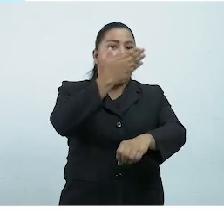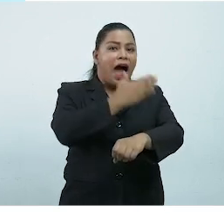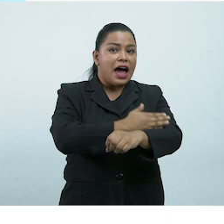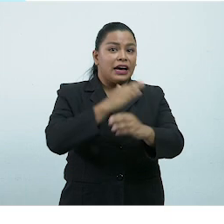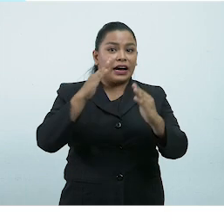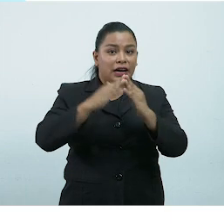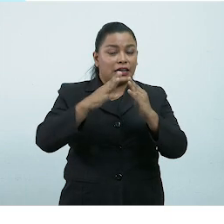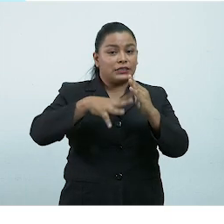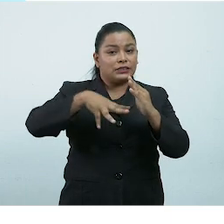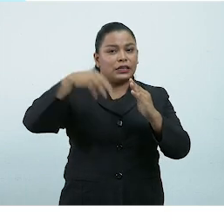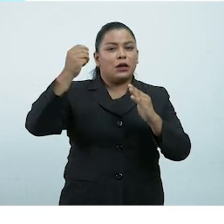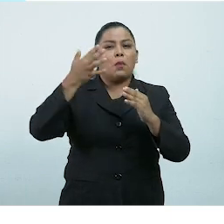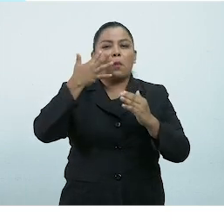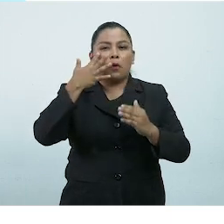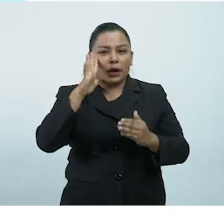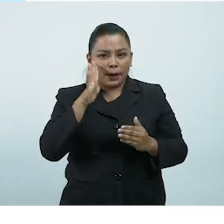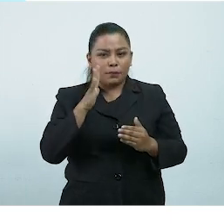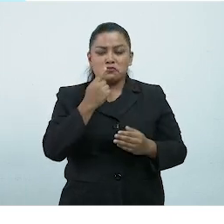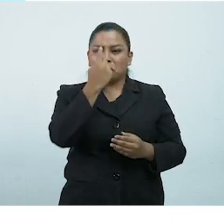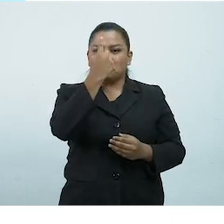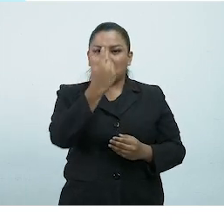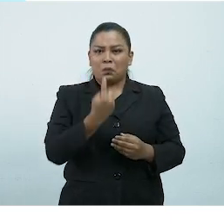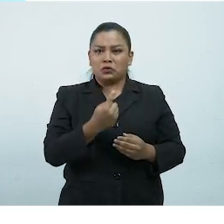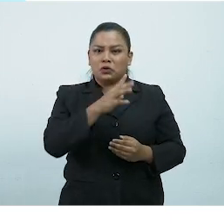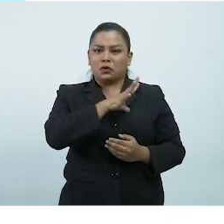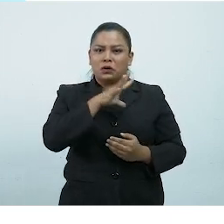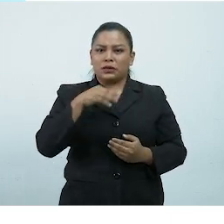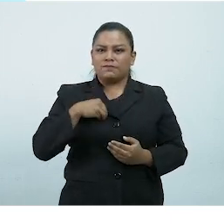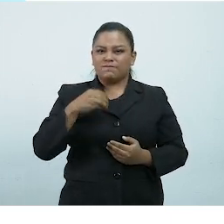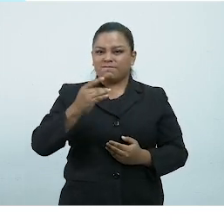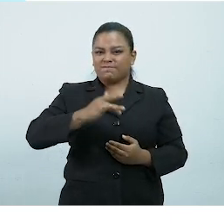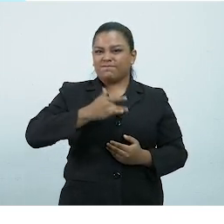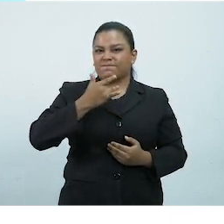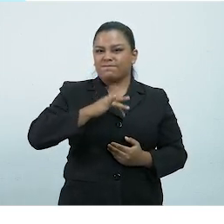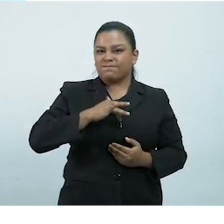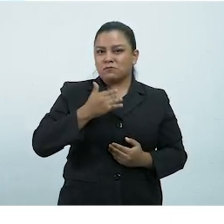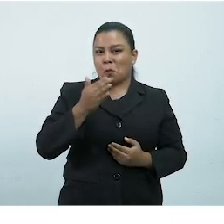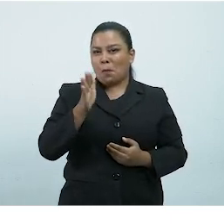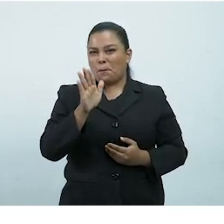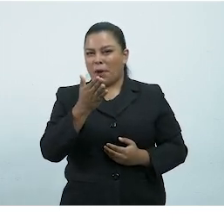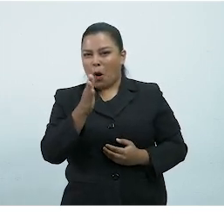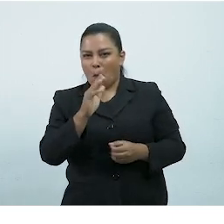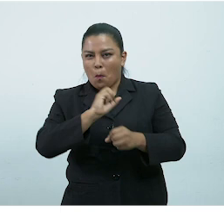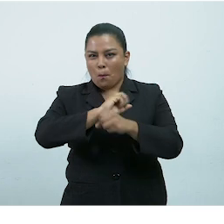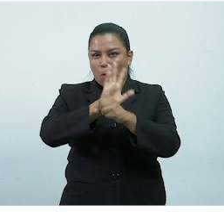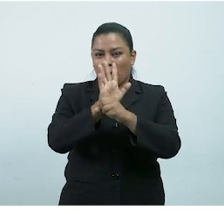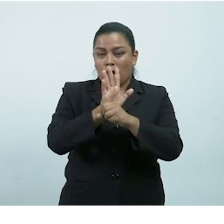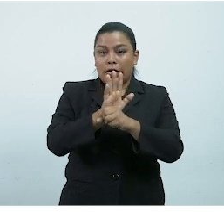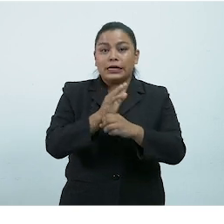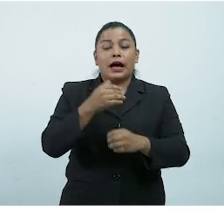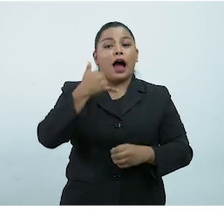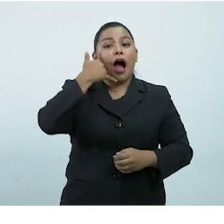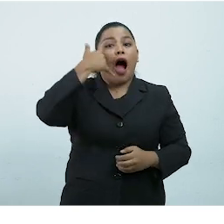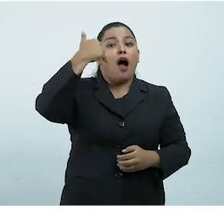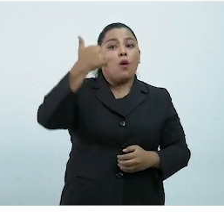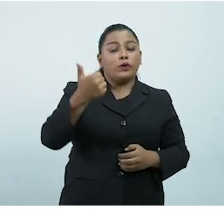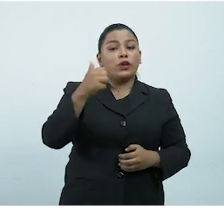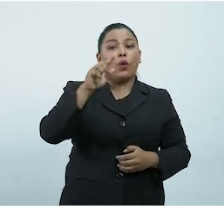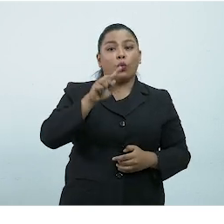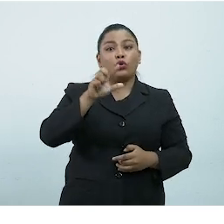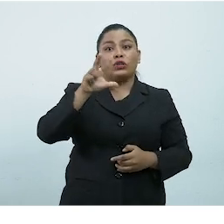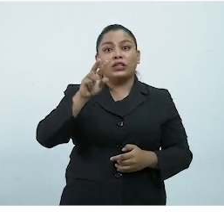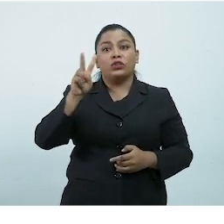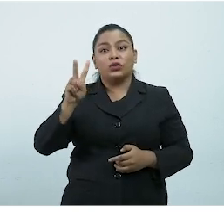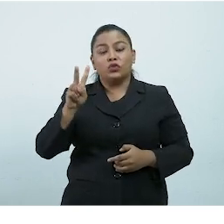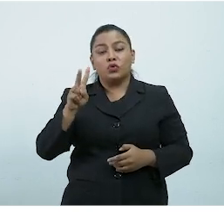casa Si cualquier integrante de la familia presenta síntomas asociados a COVID-19 Debes llamar al 132 o seguir las